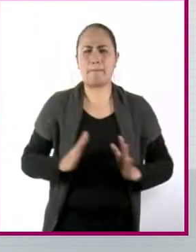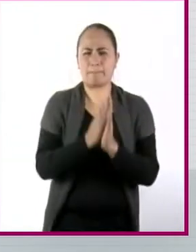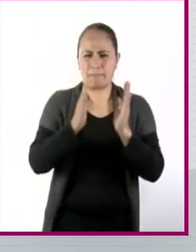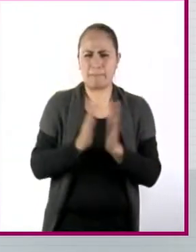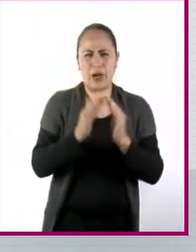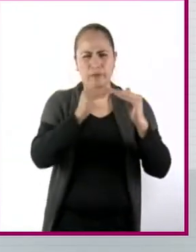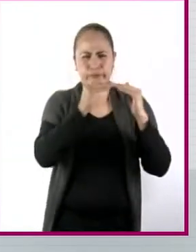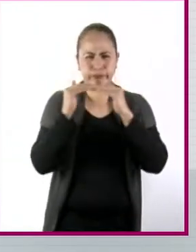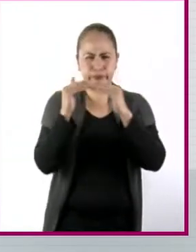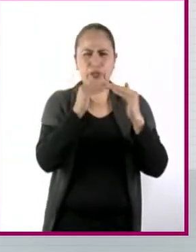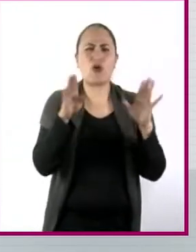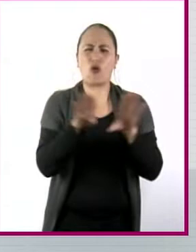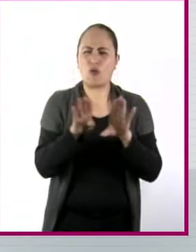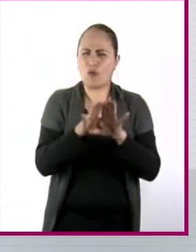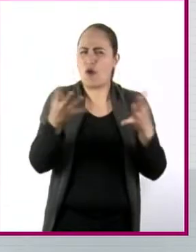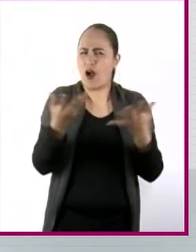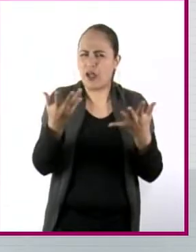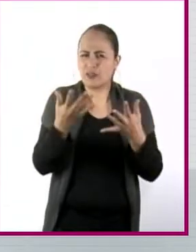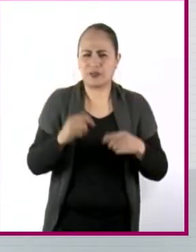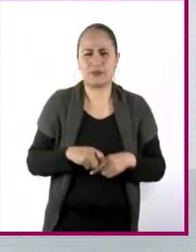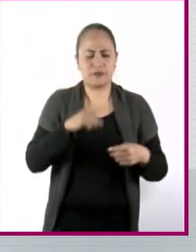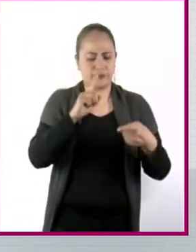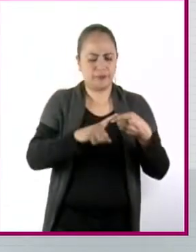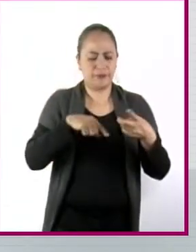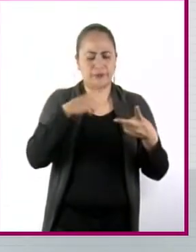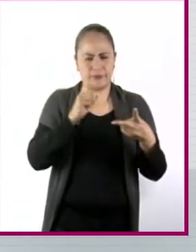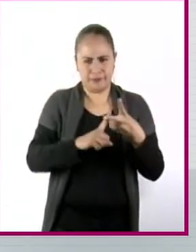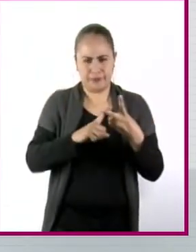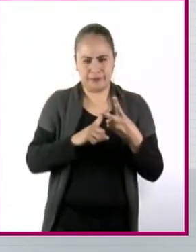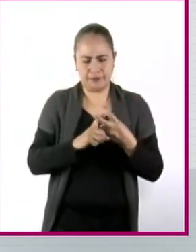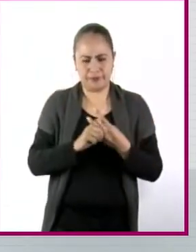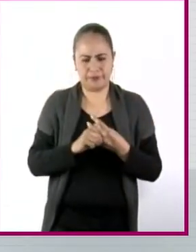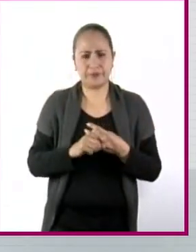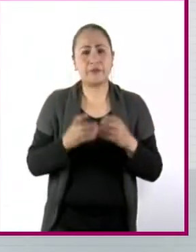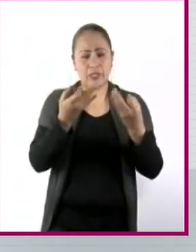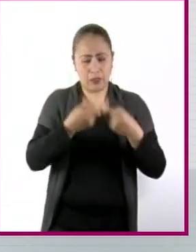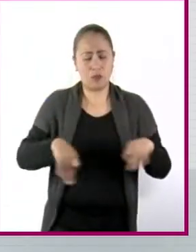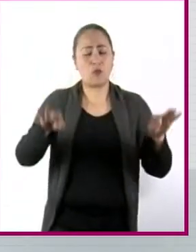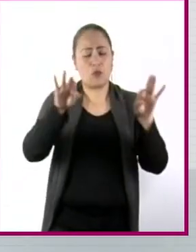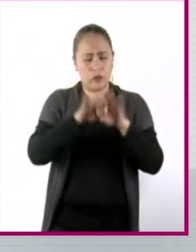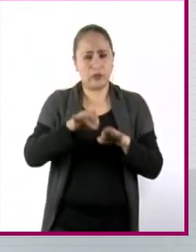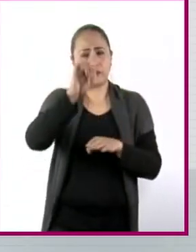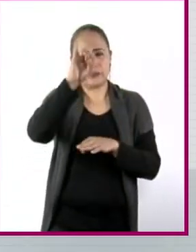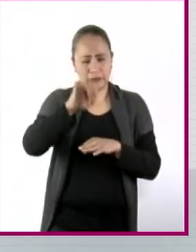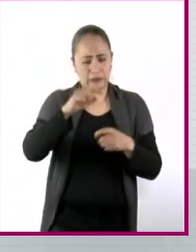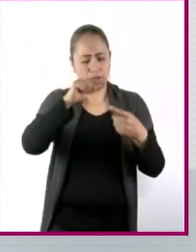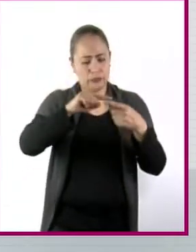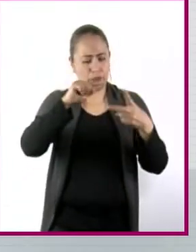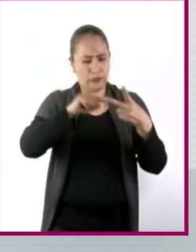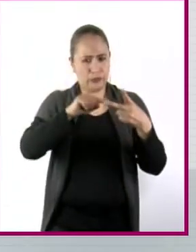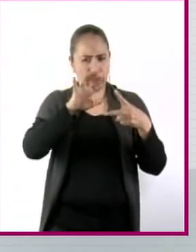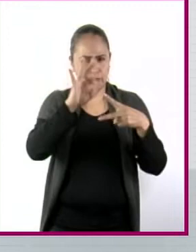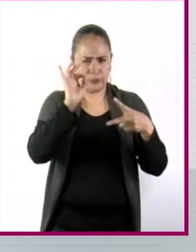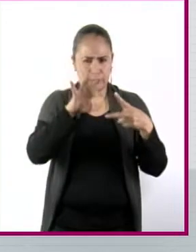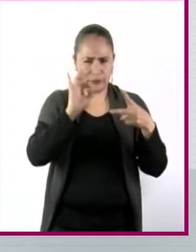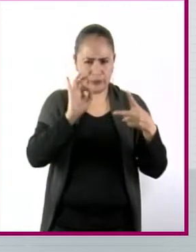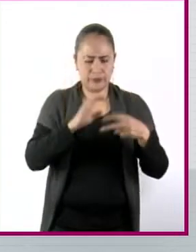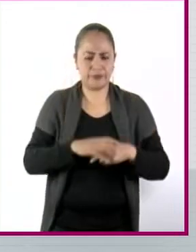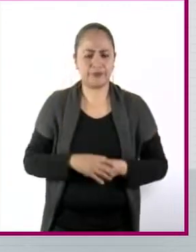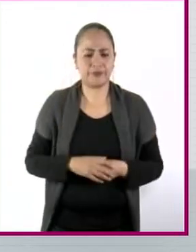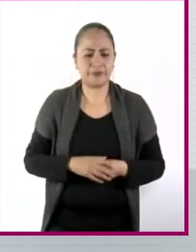dos puntos que sí son importantes de resaltar y que justo